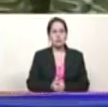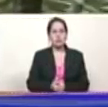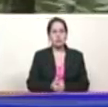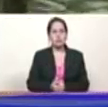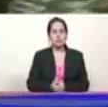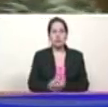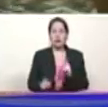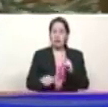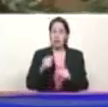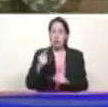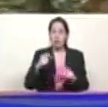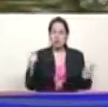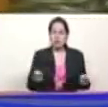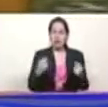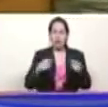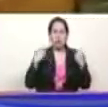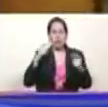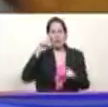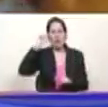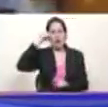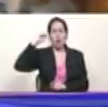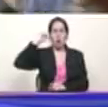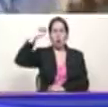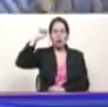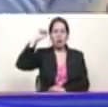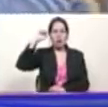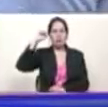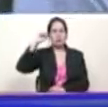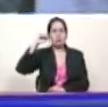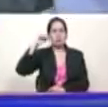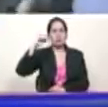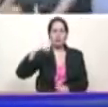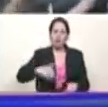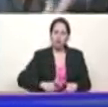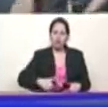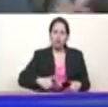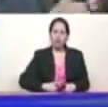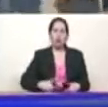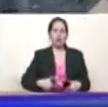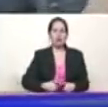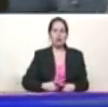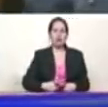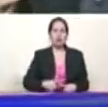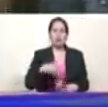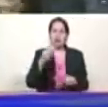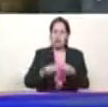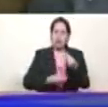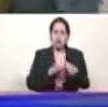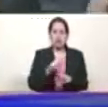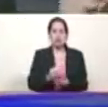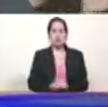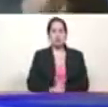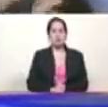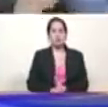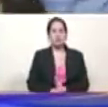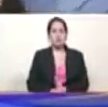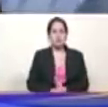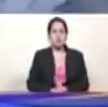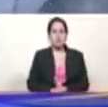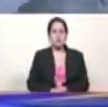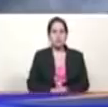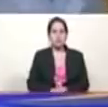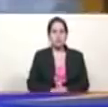esa campaña heroica esa campaña épica que en mayo lo convirtió